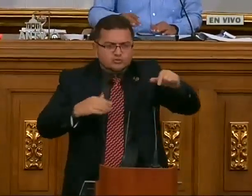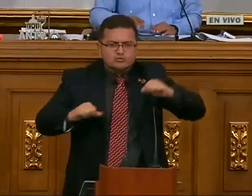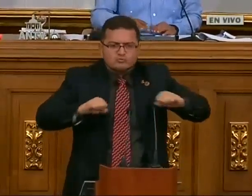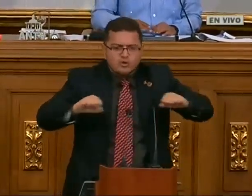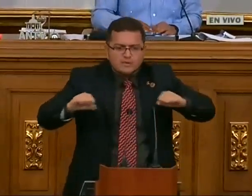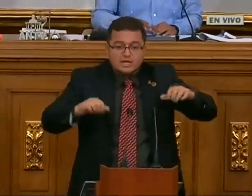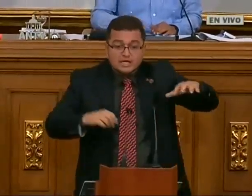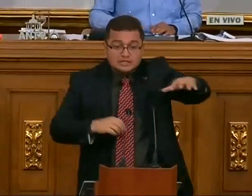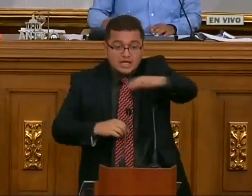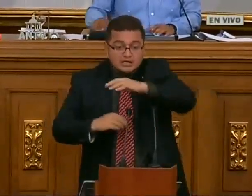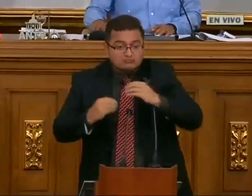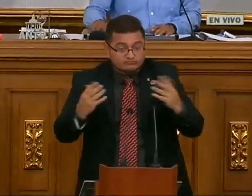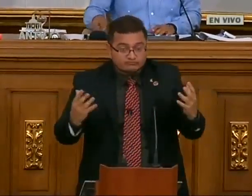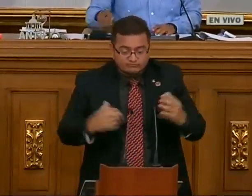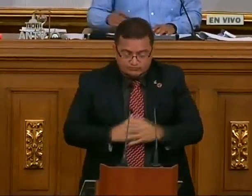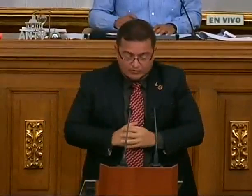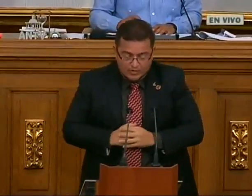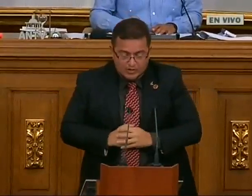Bastante Positivo